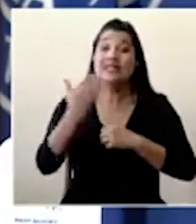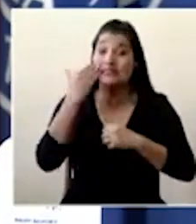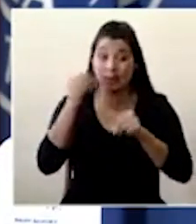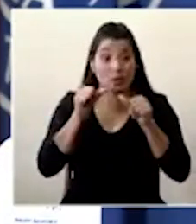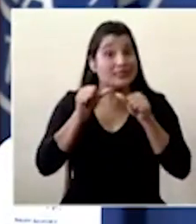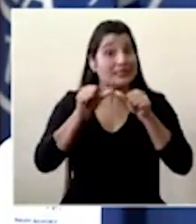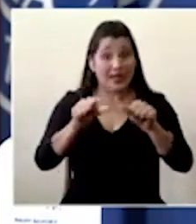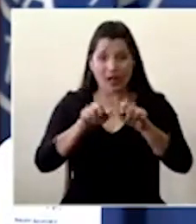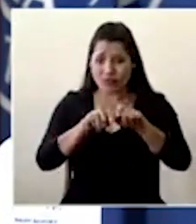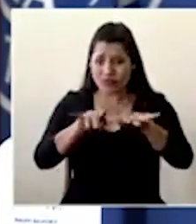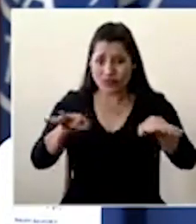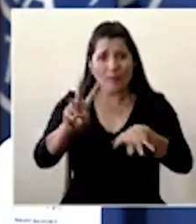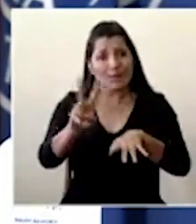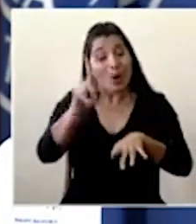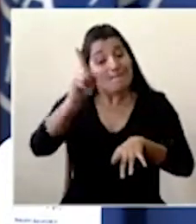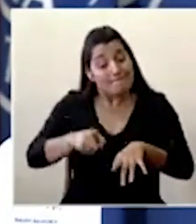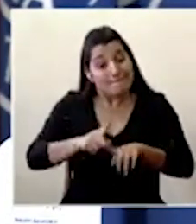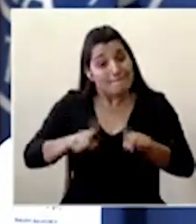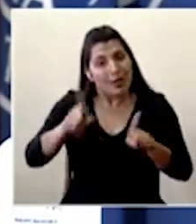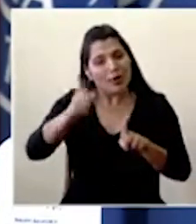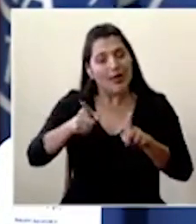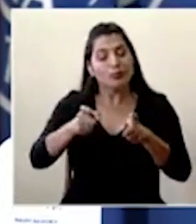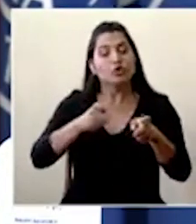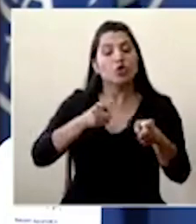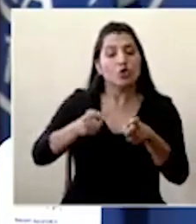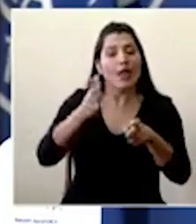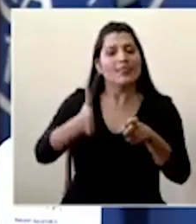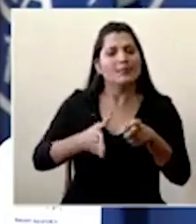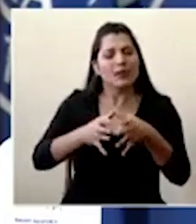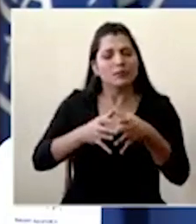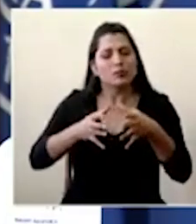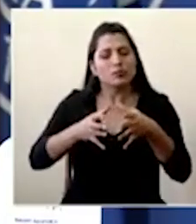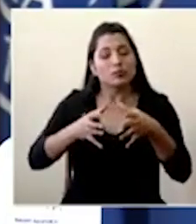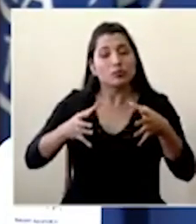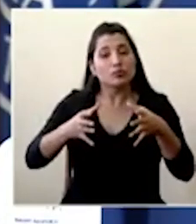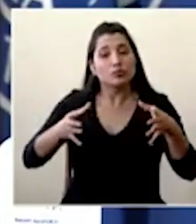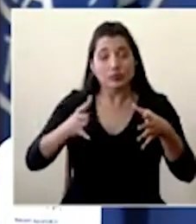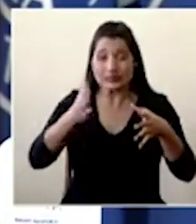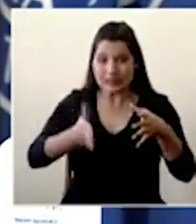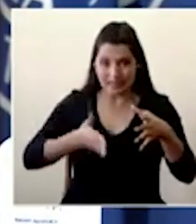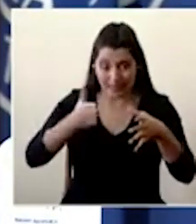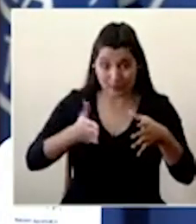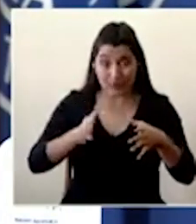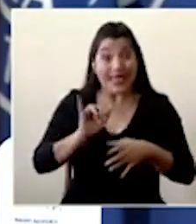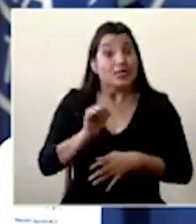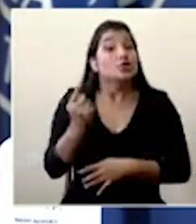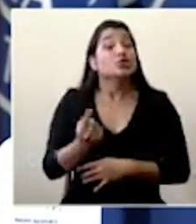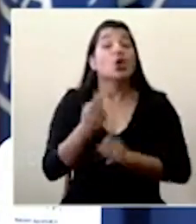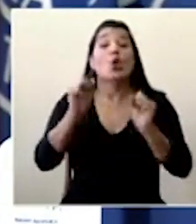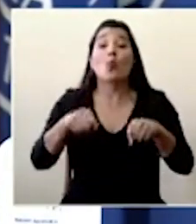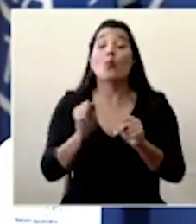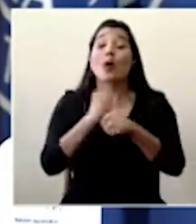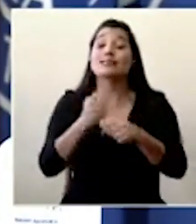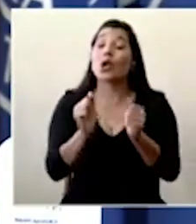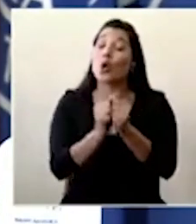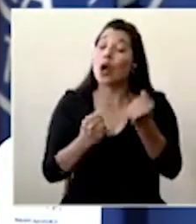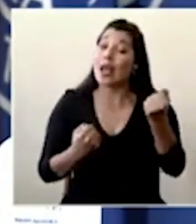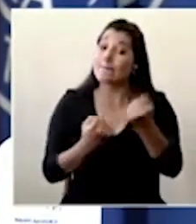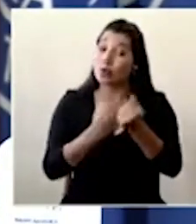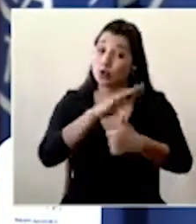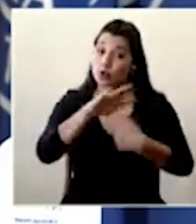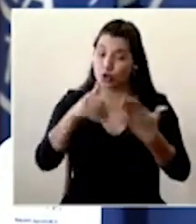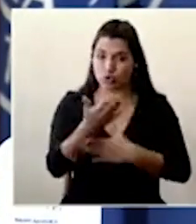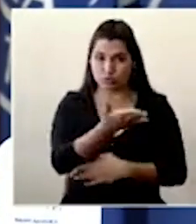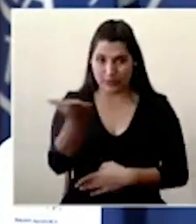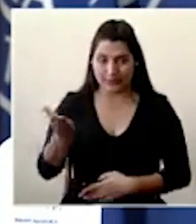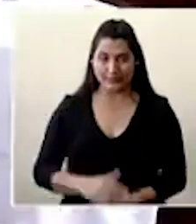preocupamos que podamos administrar los tiempos de atención de los casos graves y eso solamente podemos hacerlo con el apoyo de todas y todos